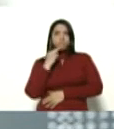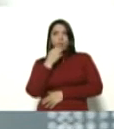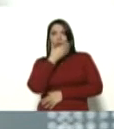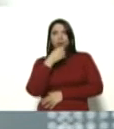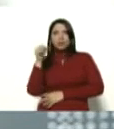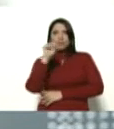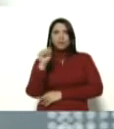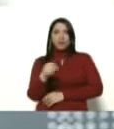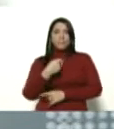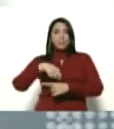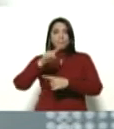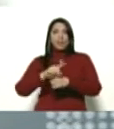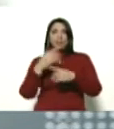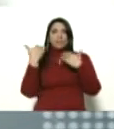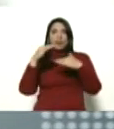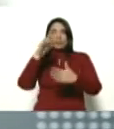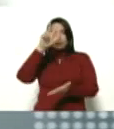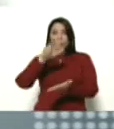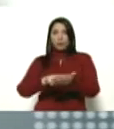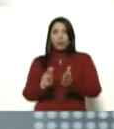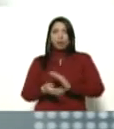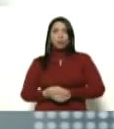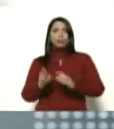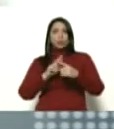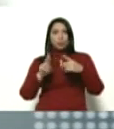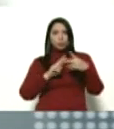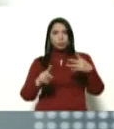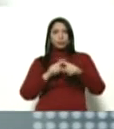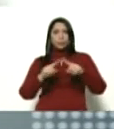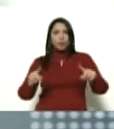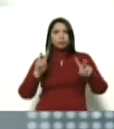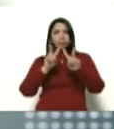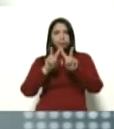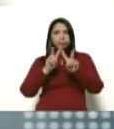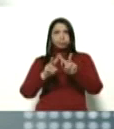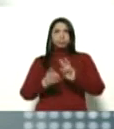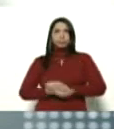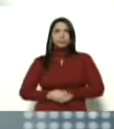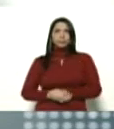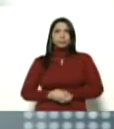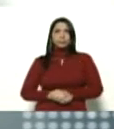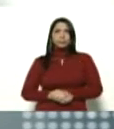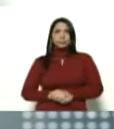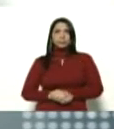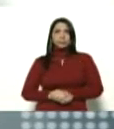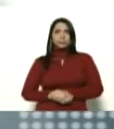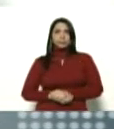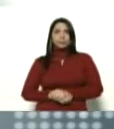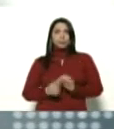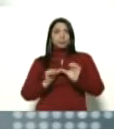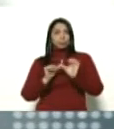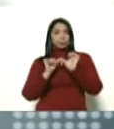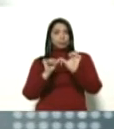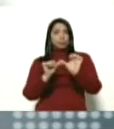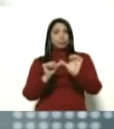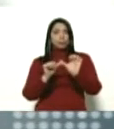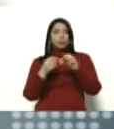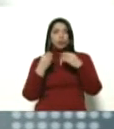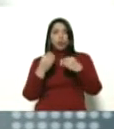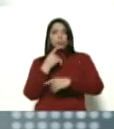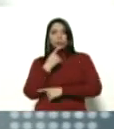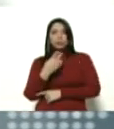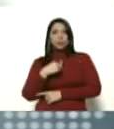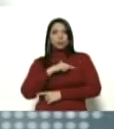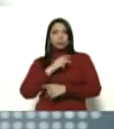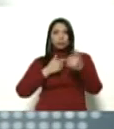esta primera fase aprobada los recursos para la gran misión vivienda Venezuela mantenemos el pulso como decía nuestro